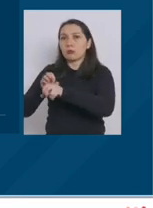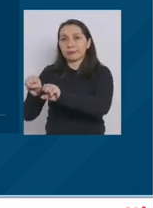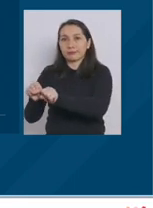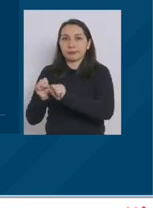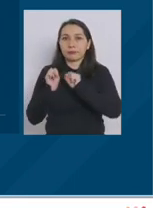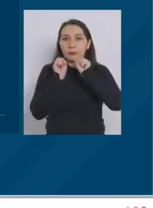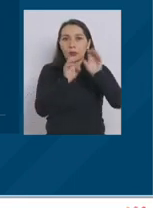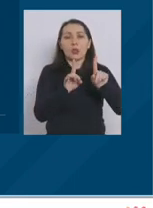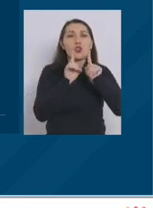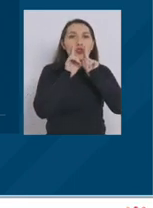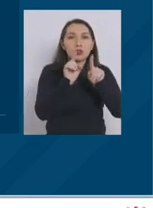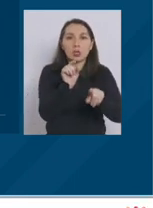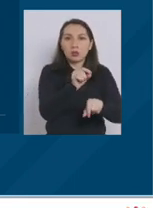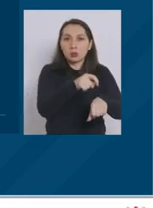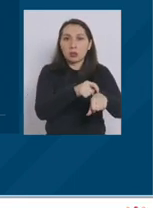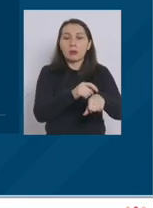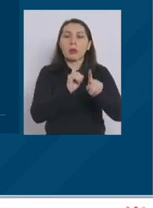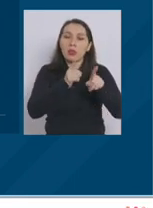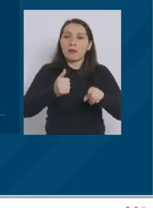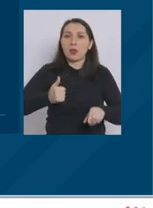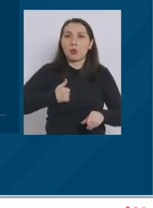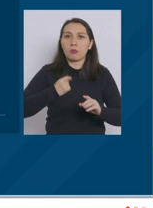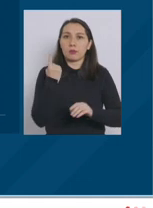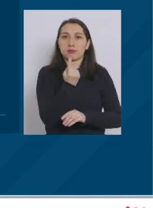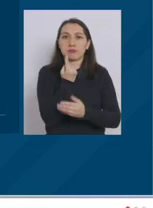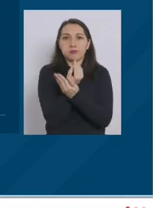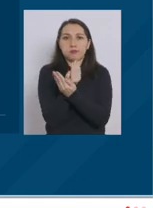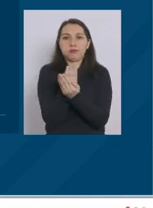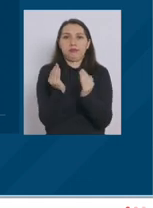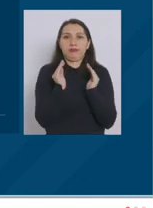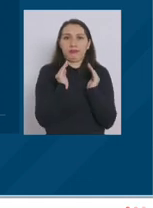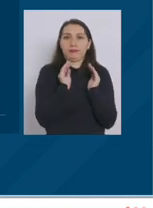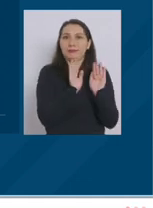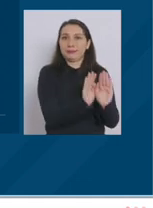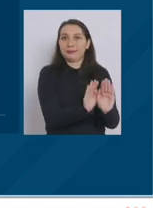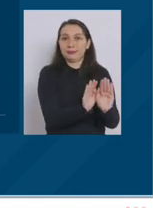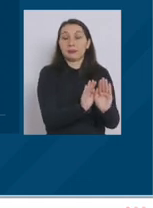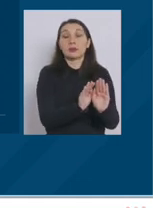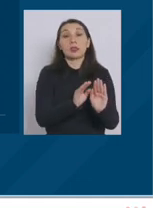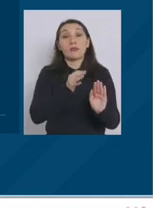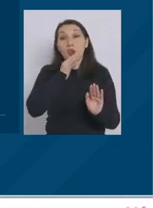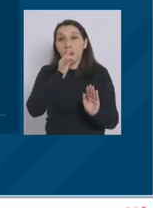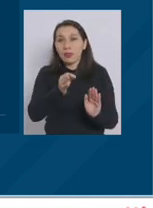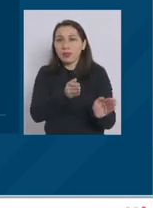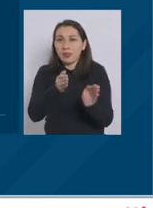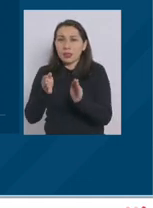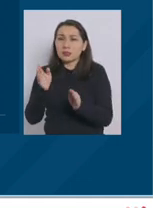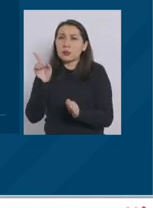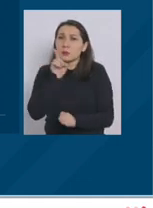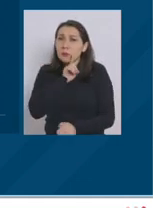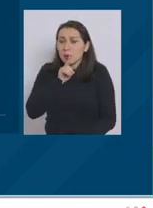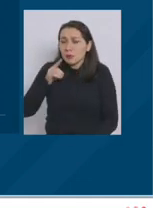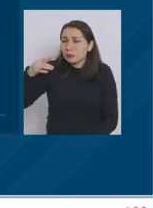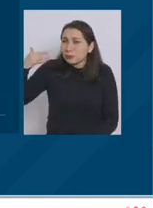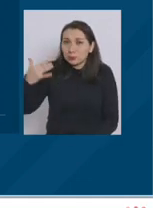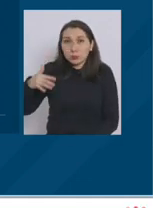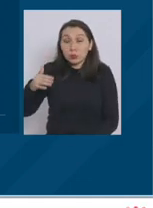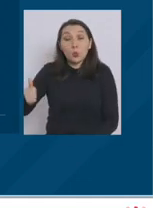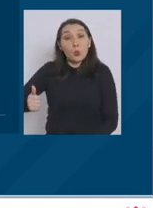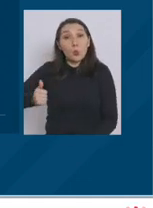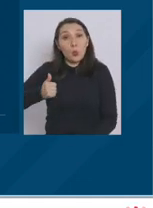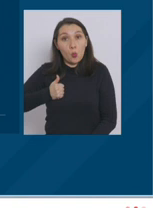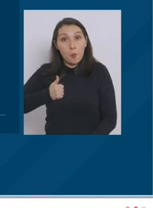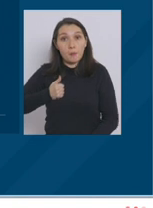trasladada a un hotel de tránsito para cumplir el aislamiento. Y esto que voy a decir a continuación es muy importante. El